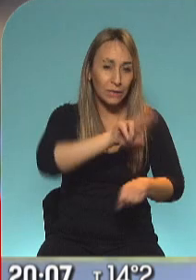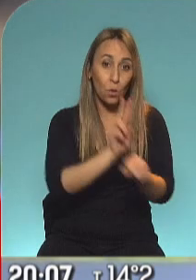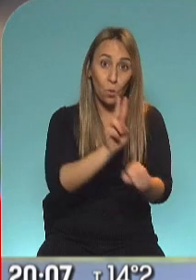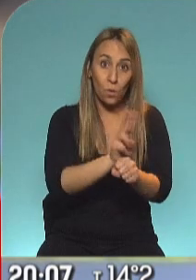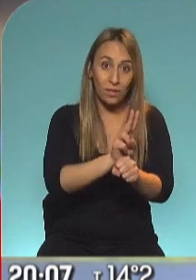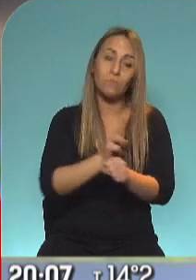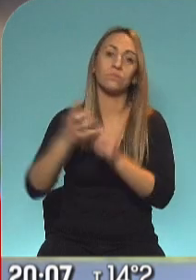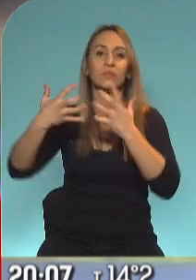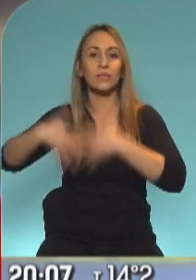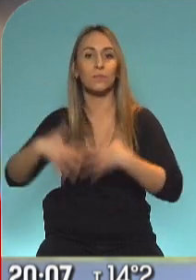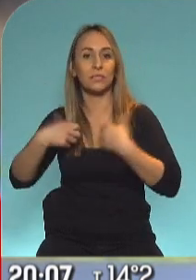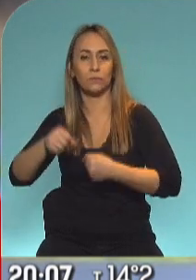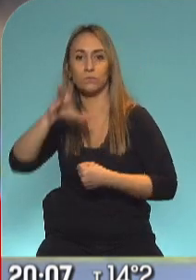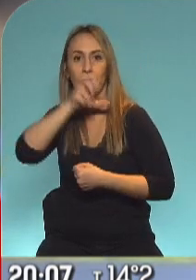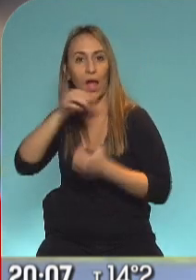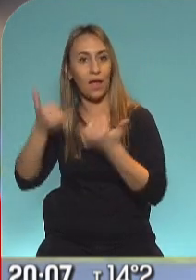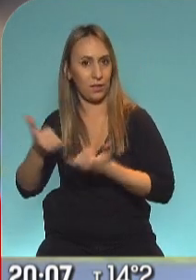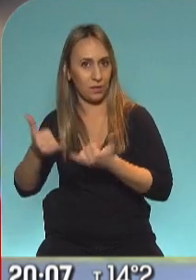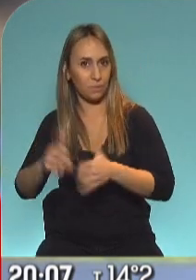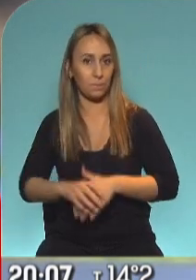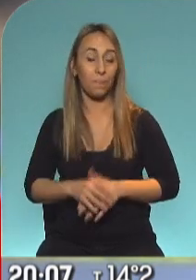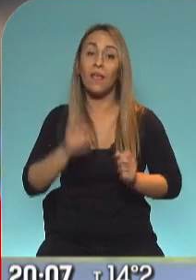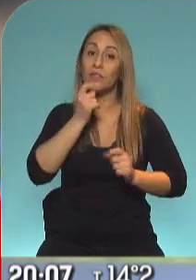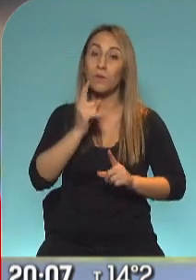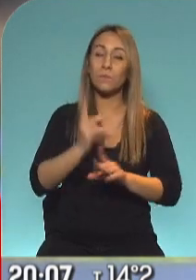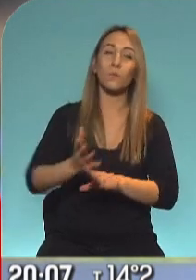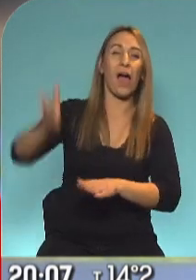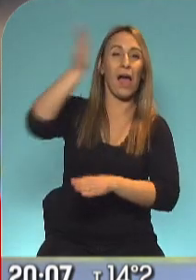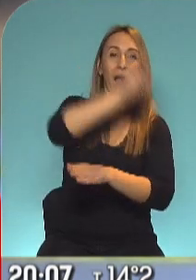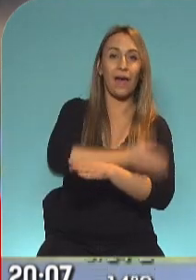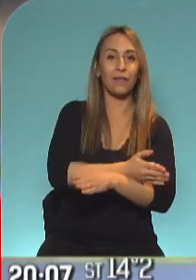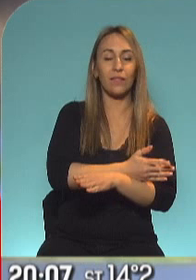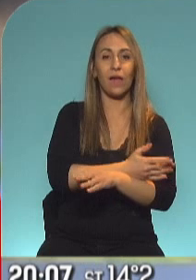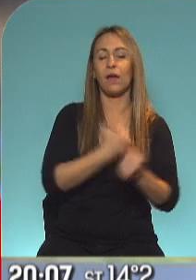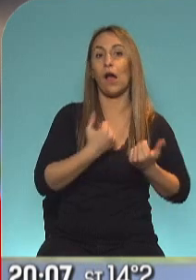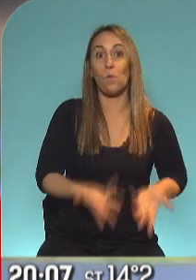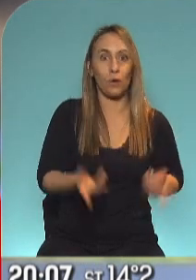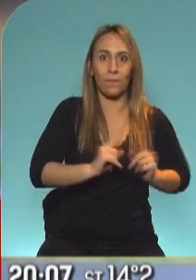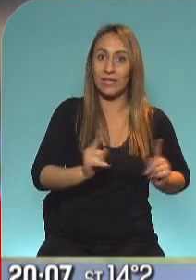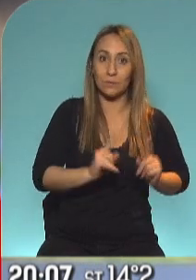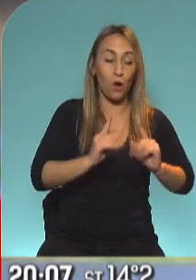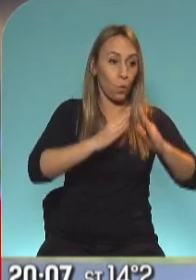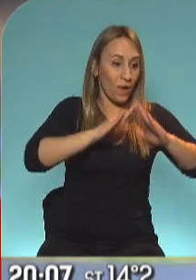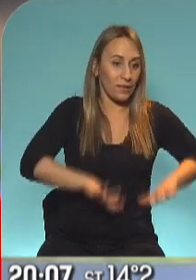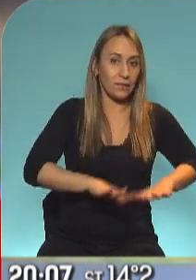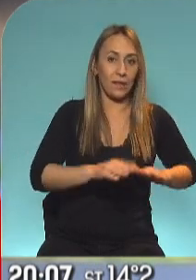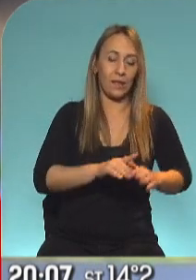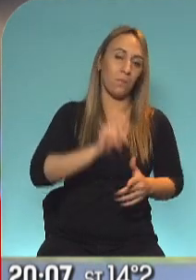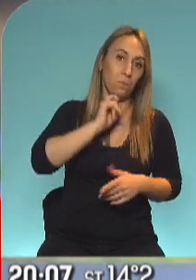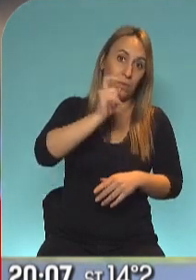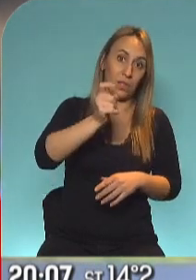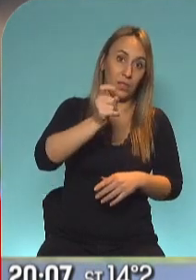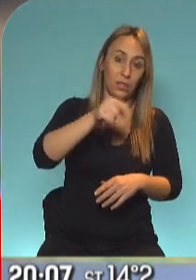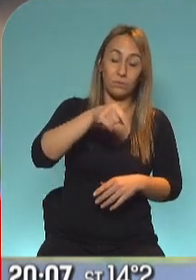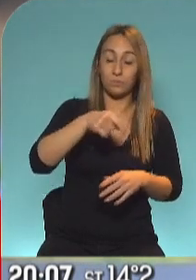Si no hubiéramos aprovechado esos días iniciales de cuarentena, hoy la provincia de